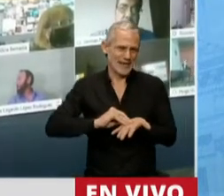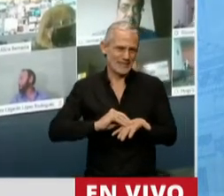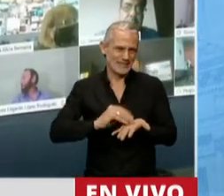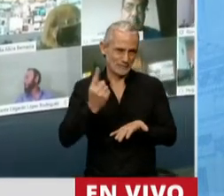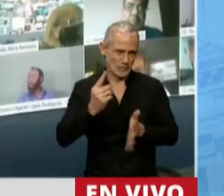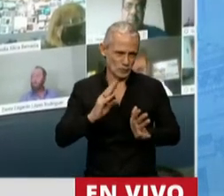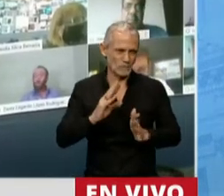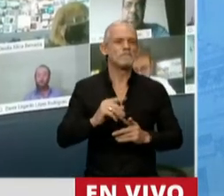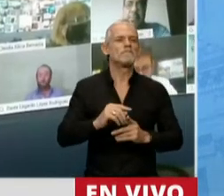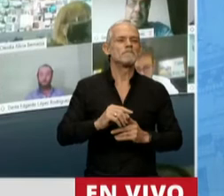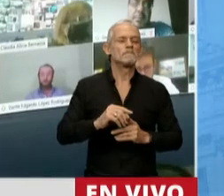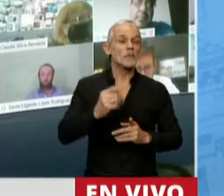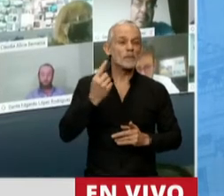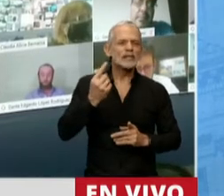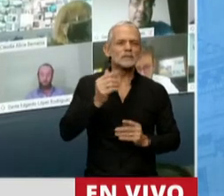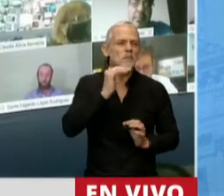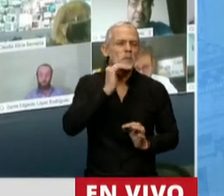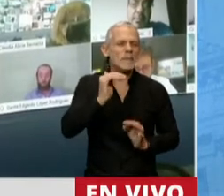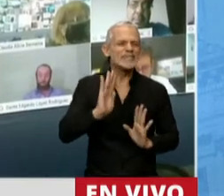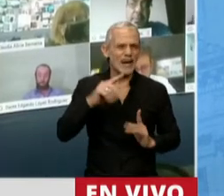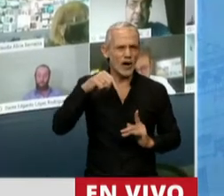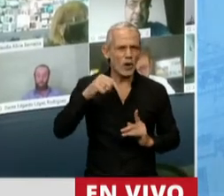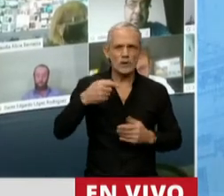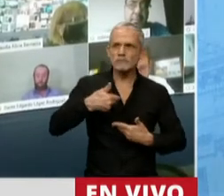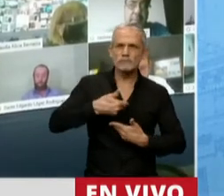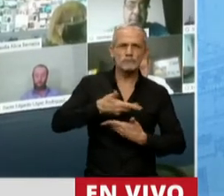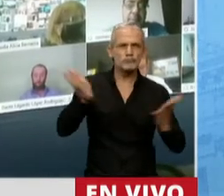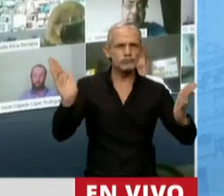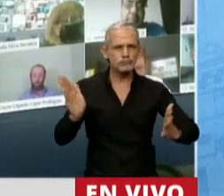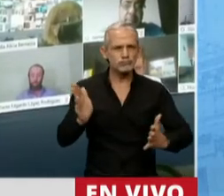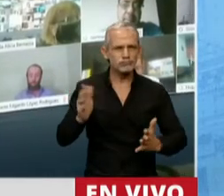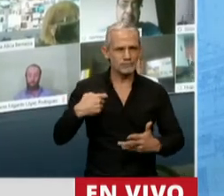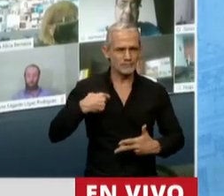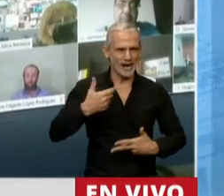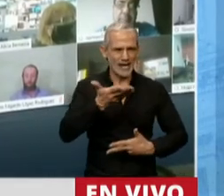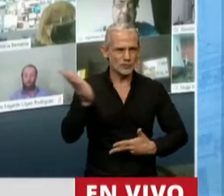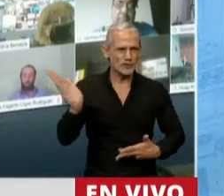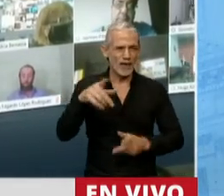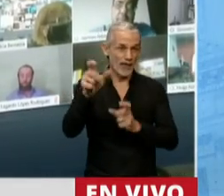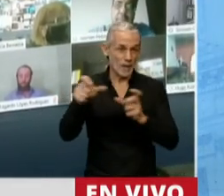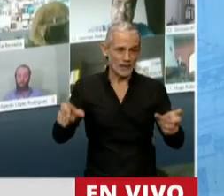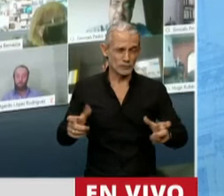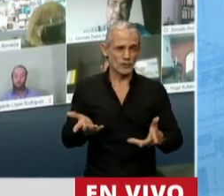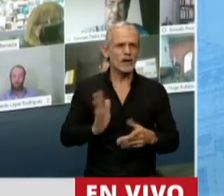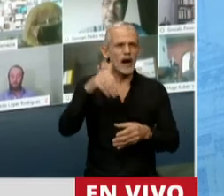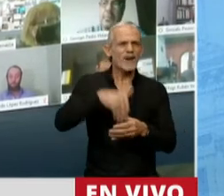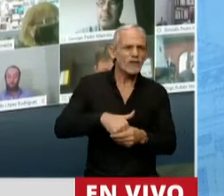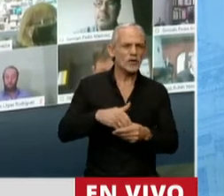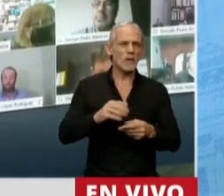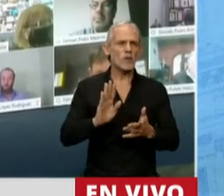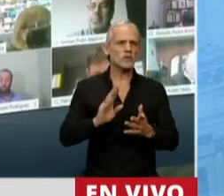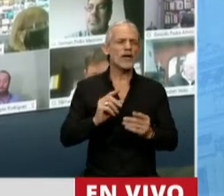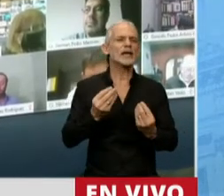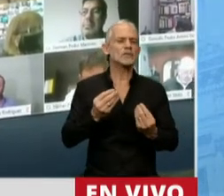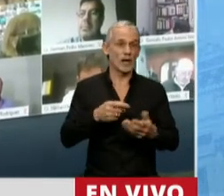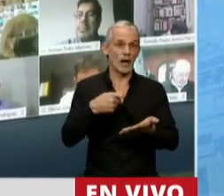importante y tiene que ver con el mensaje que hoy le estamos dando a la ciudadanía desde el Congreso. Entonces, no estamos votando una ampliación